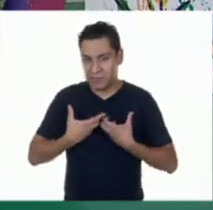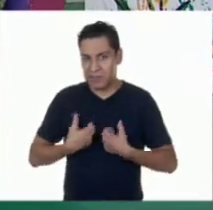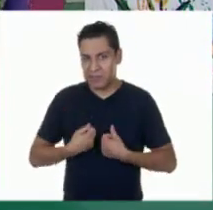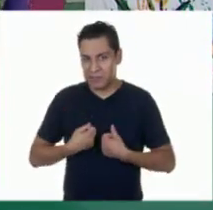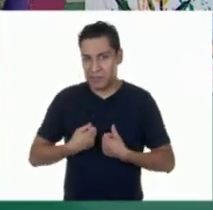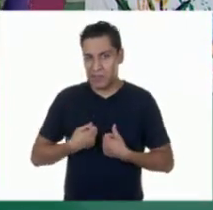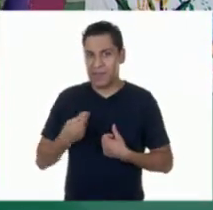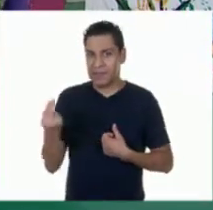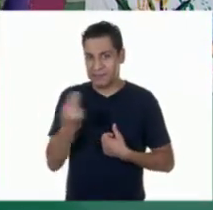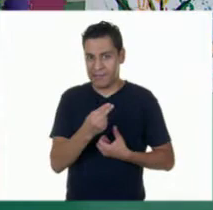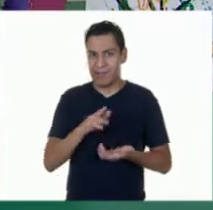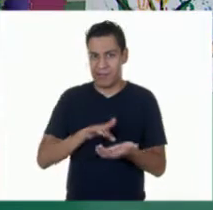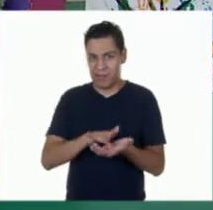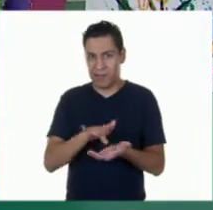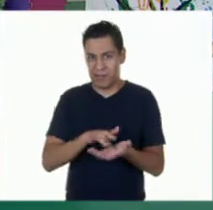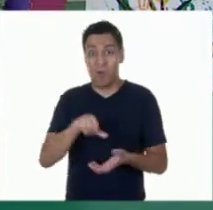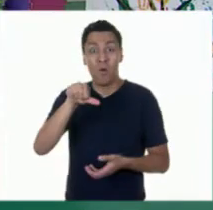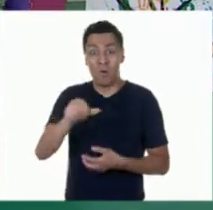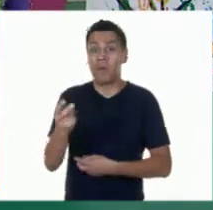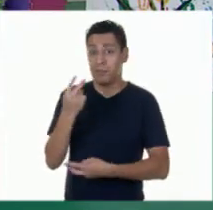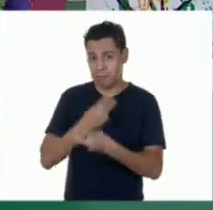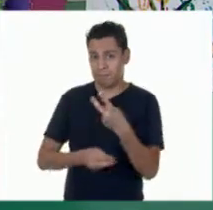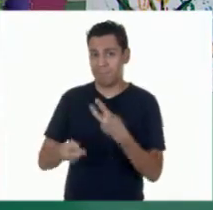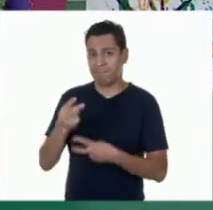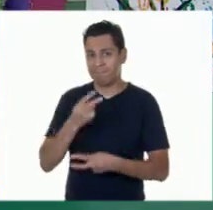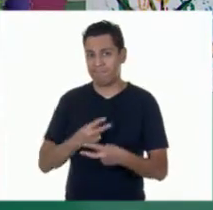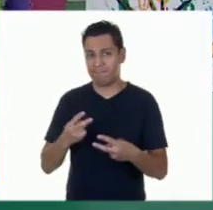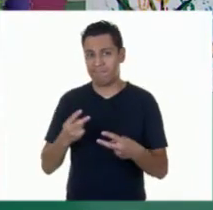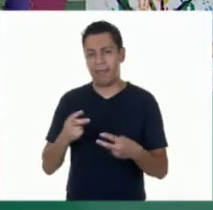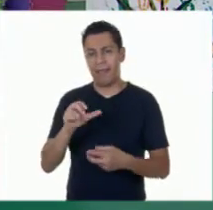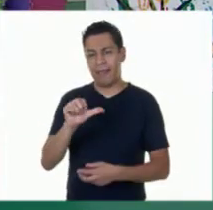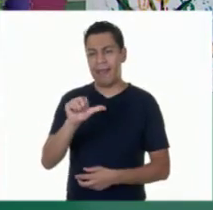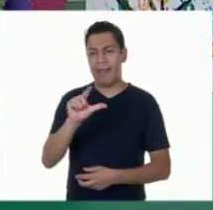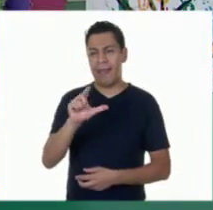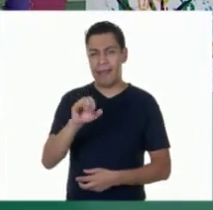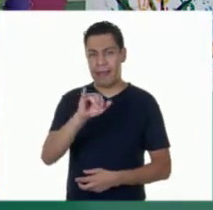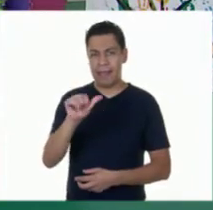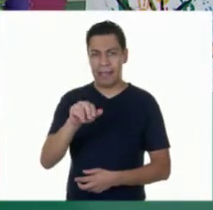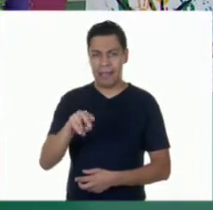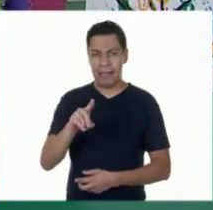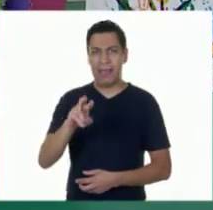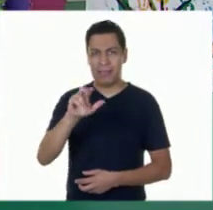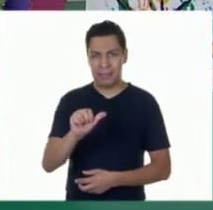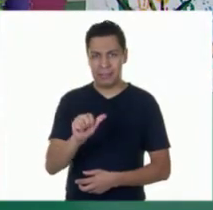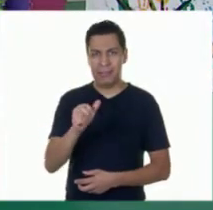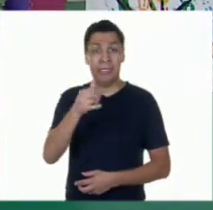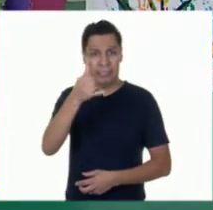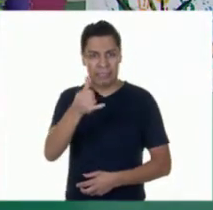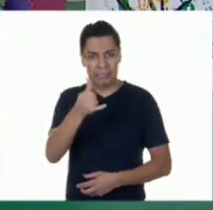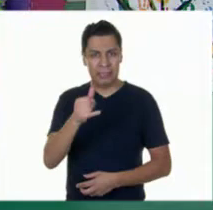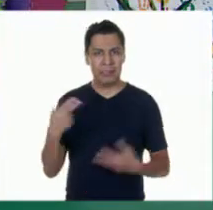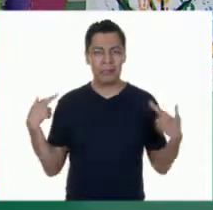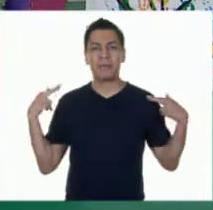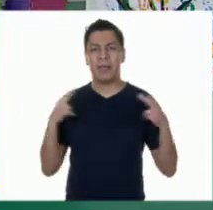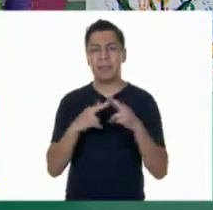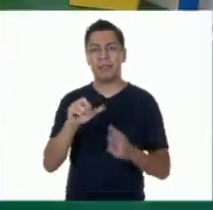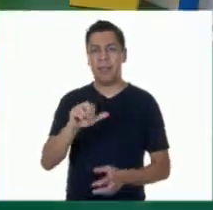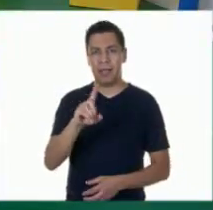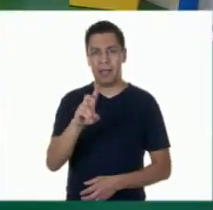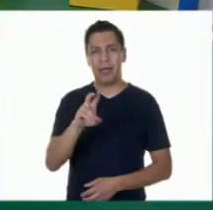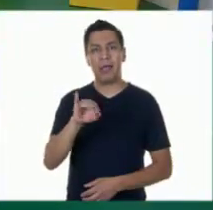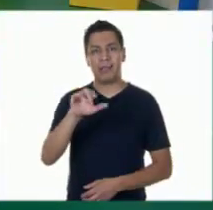el día de hoy nos acompañan las maestras Alejandra López y Adrián Hernández. ¿Por qué estoy así?